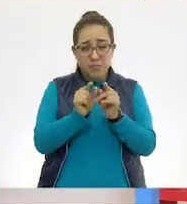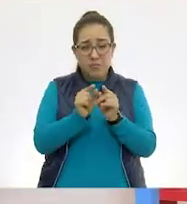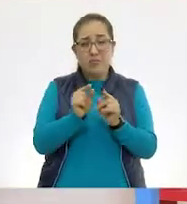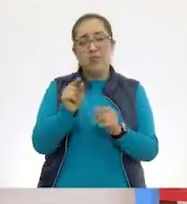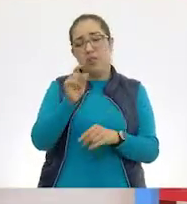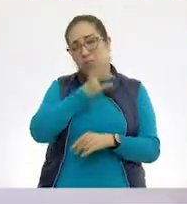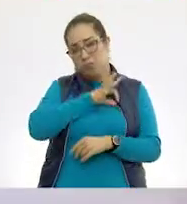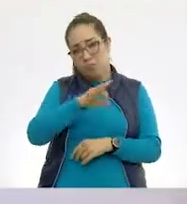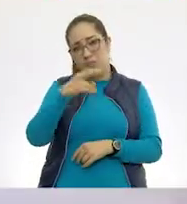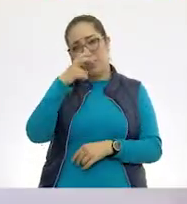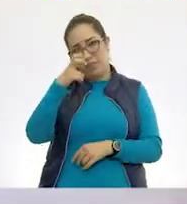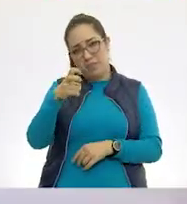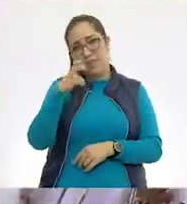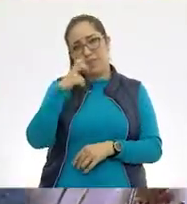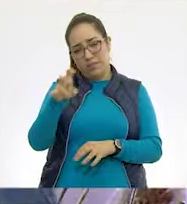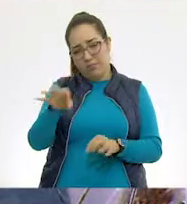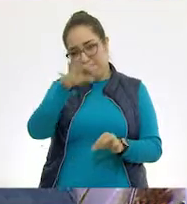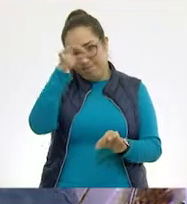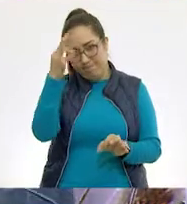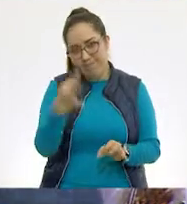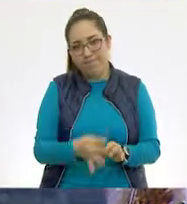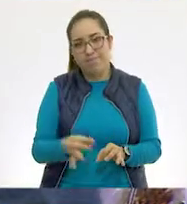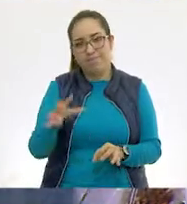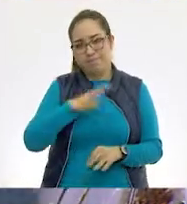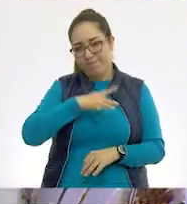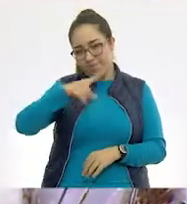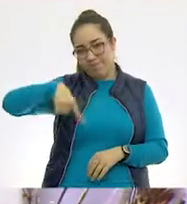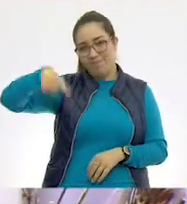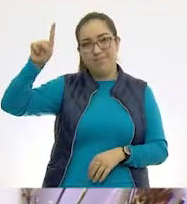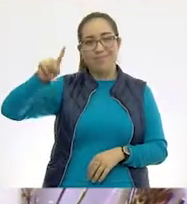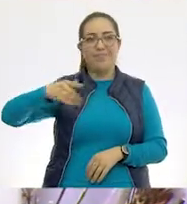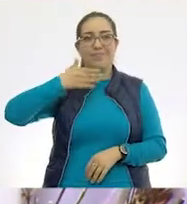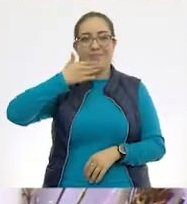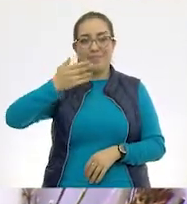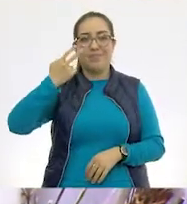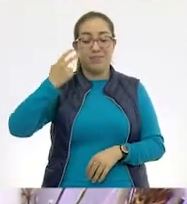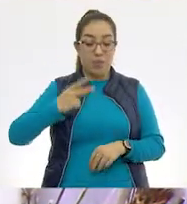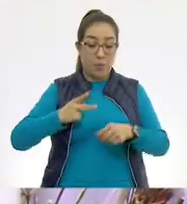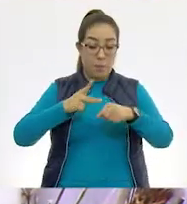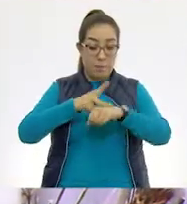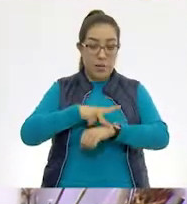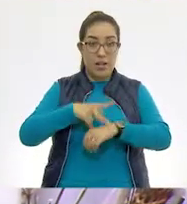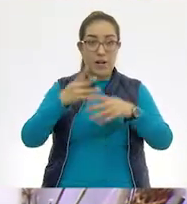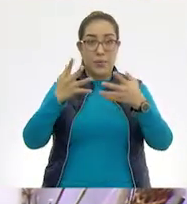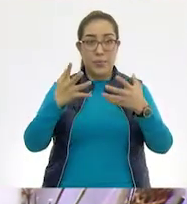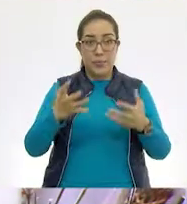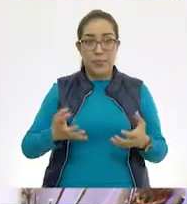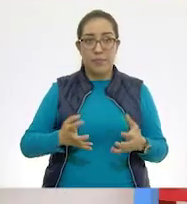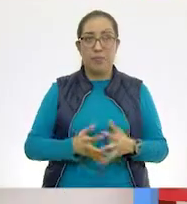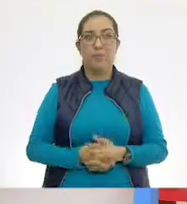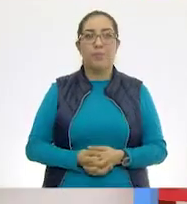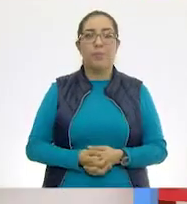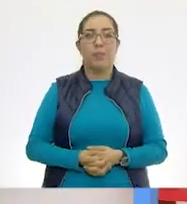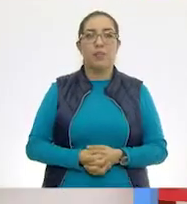podemos decir que cumple con las características y por lo tanto, sí respira por la piel. Palomita. Una más. bien.